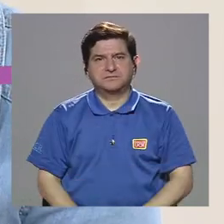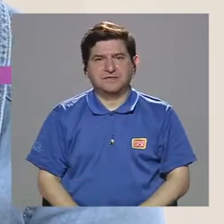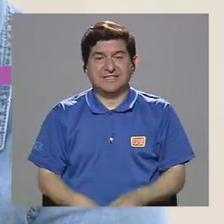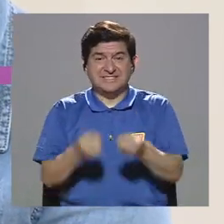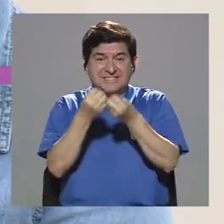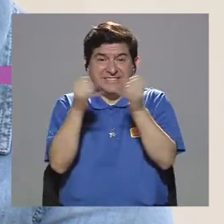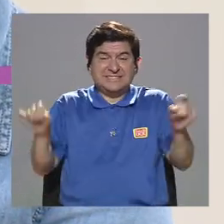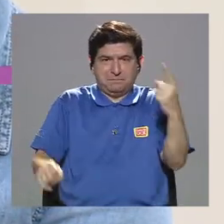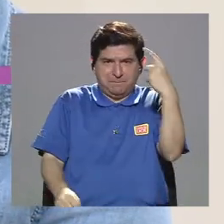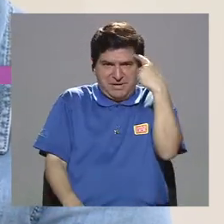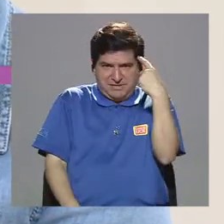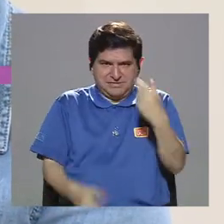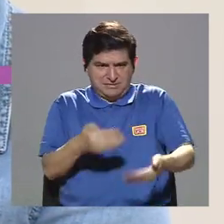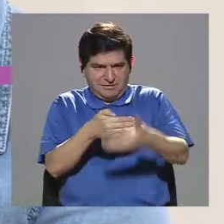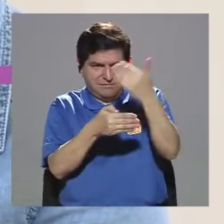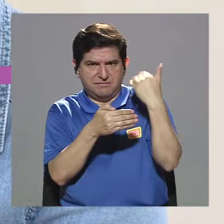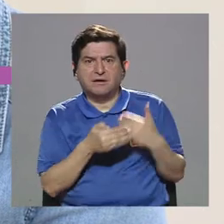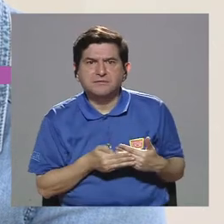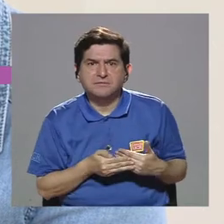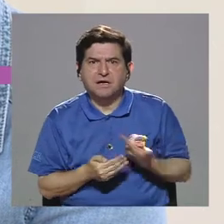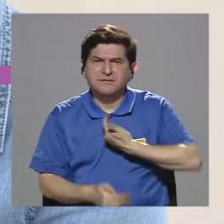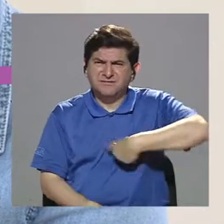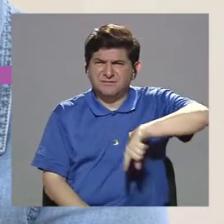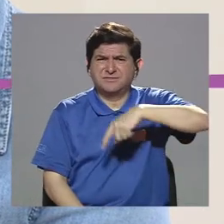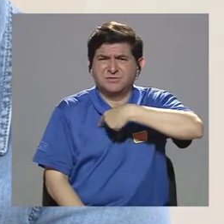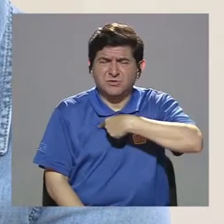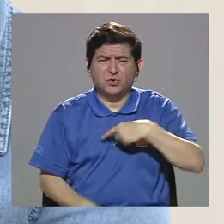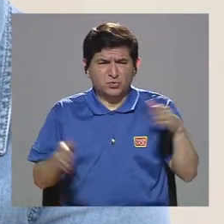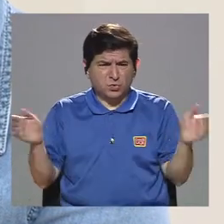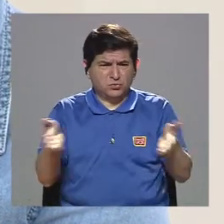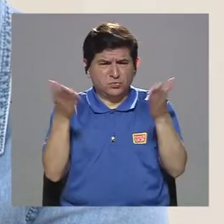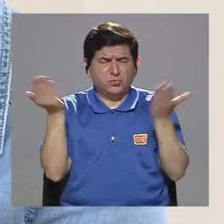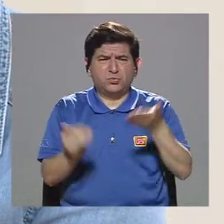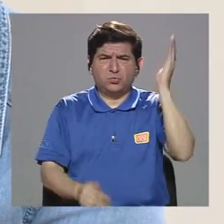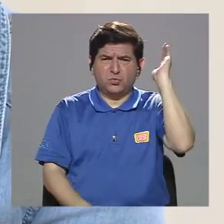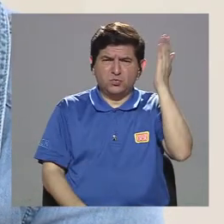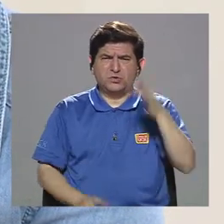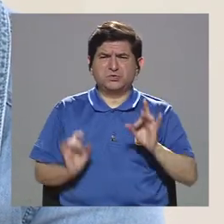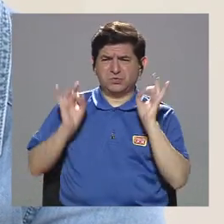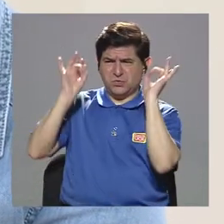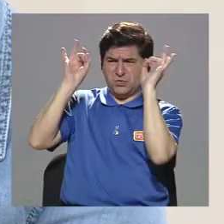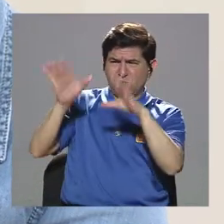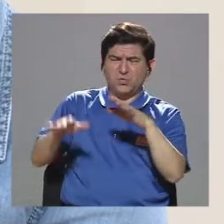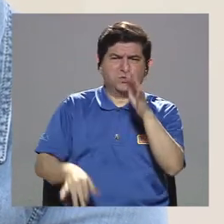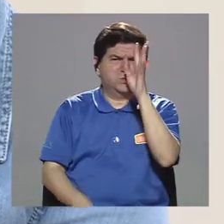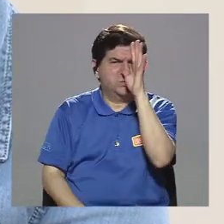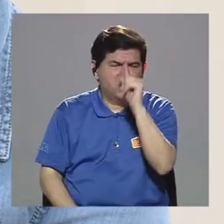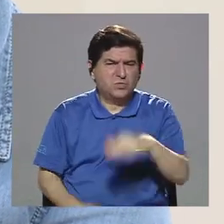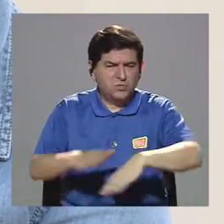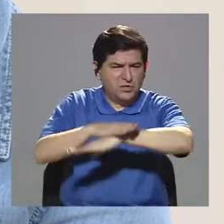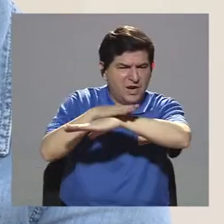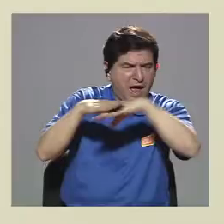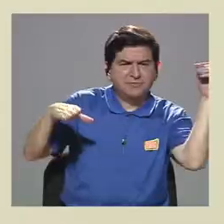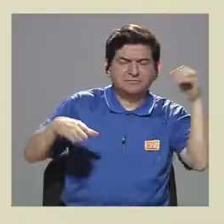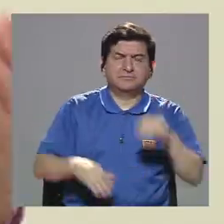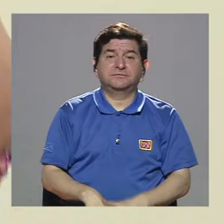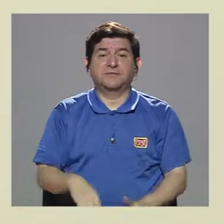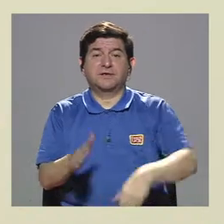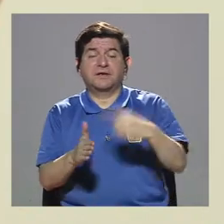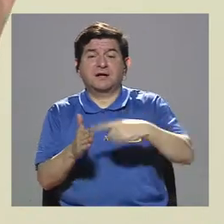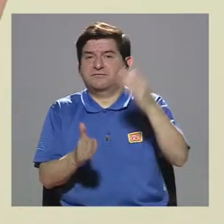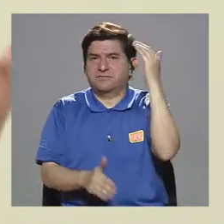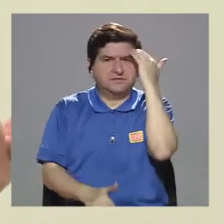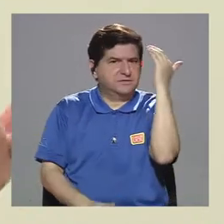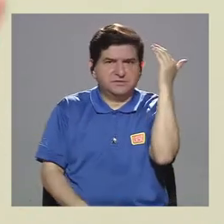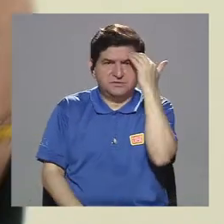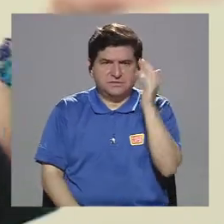sin estar pensando que detrás de esto estamos promocionando un discurso de odio, de burla, de exclusión. Tal vez a